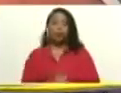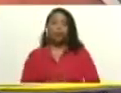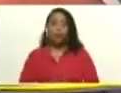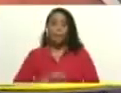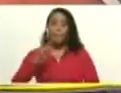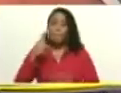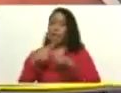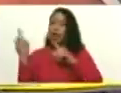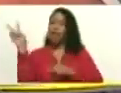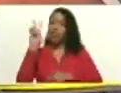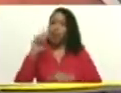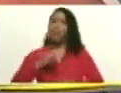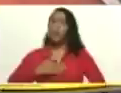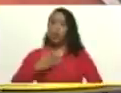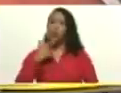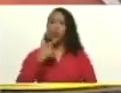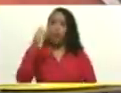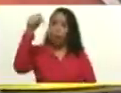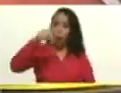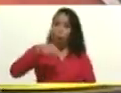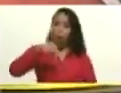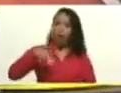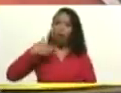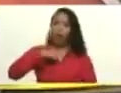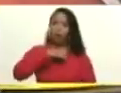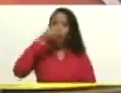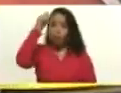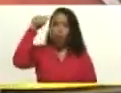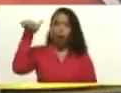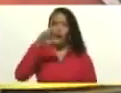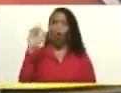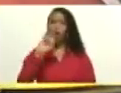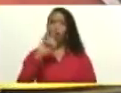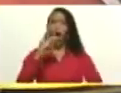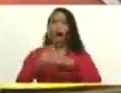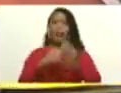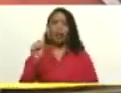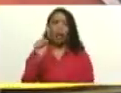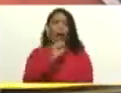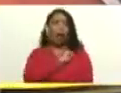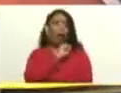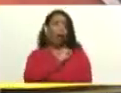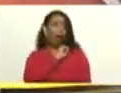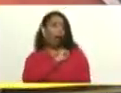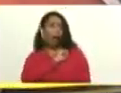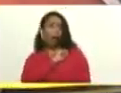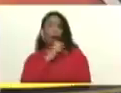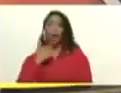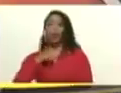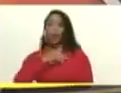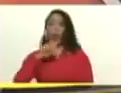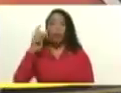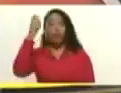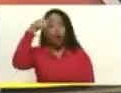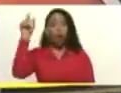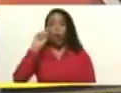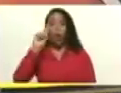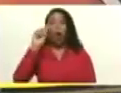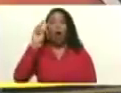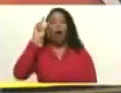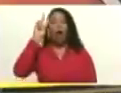Venezuela podemos decir hoy nuestro pueblo no se ha chicopalado, nuestro pueblo no ha bajado la frente,